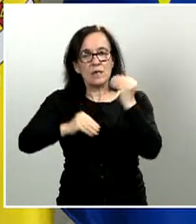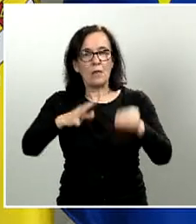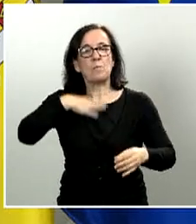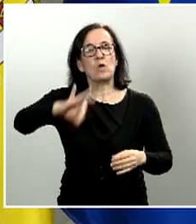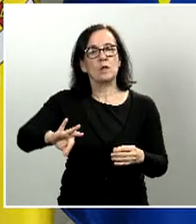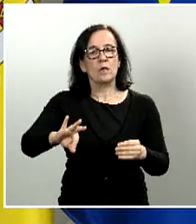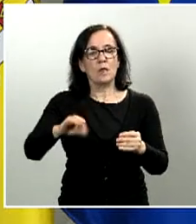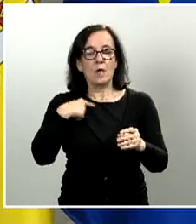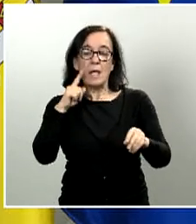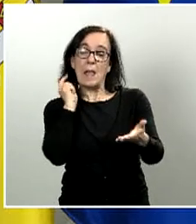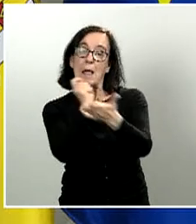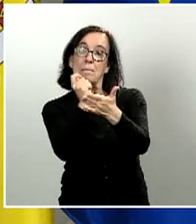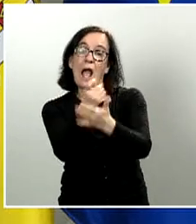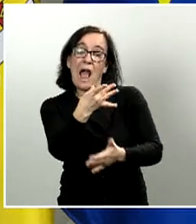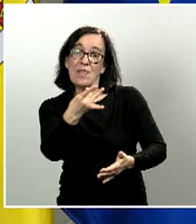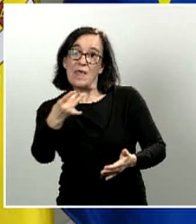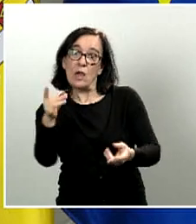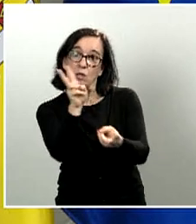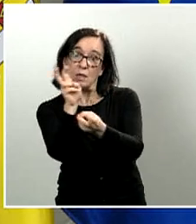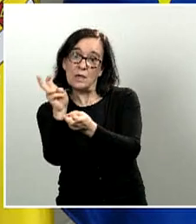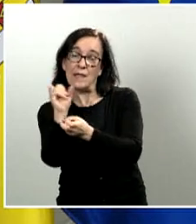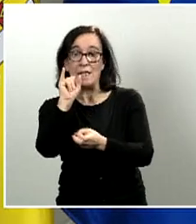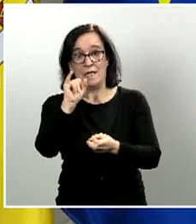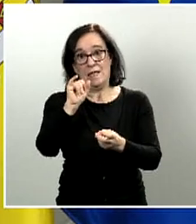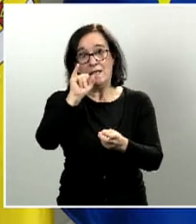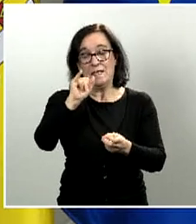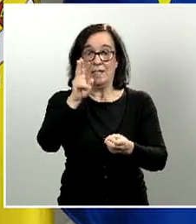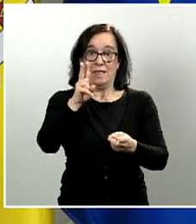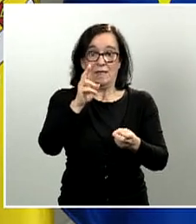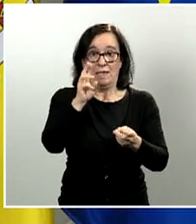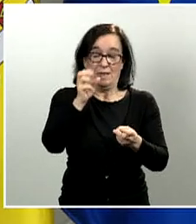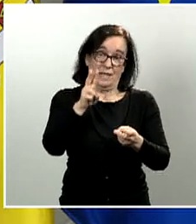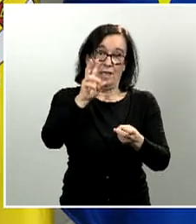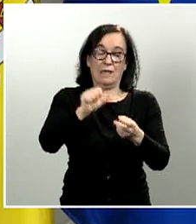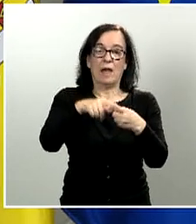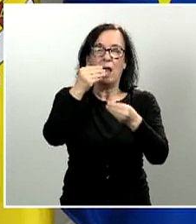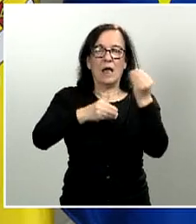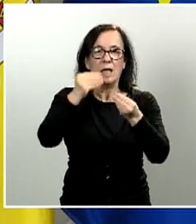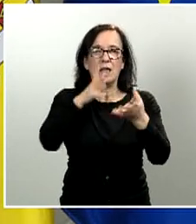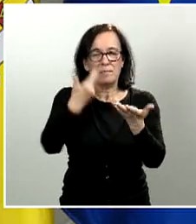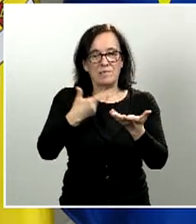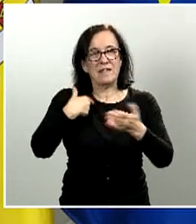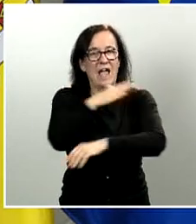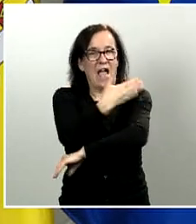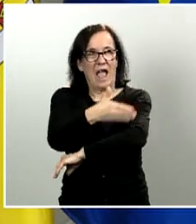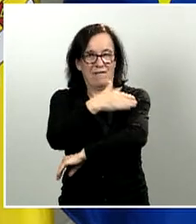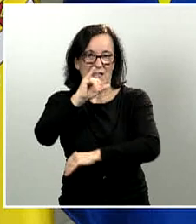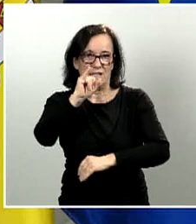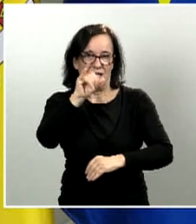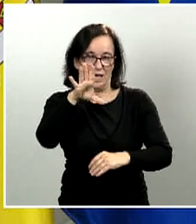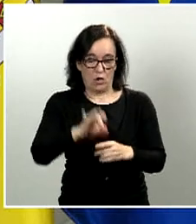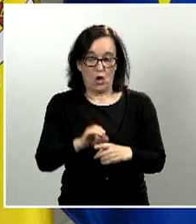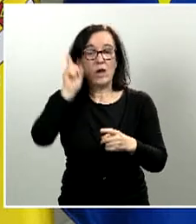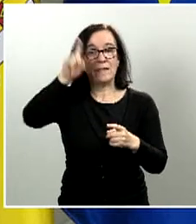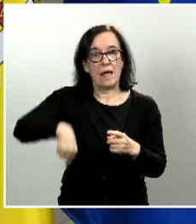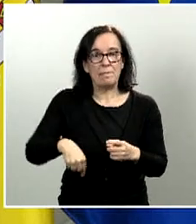el pago de las deudas tributarias del impuesto de sociedades a la obtención de la financiación a través de la línea de avales del ICO. Finalmente, se